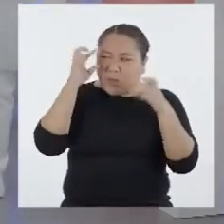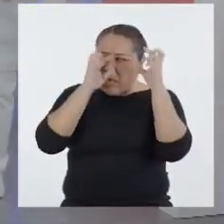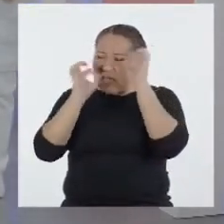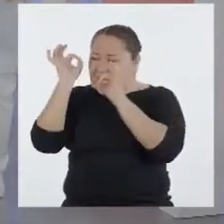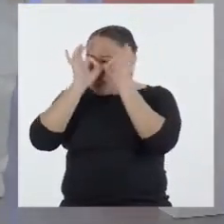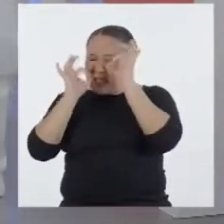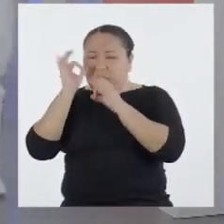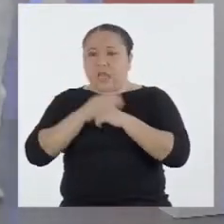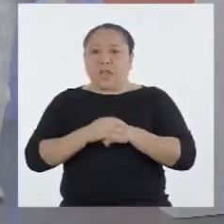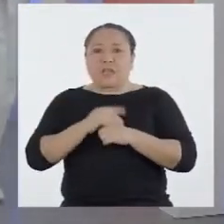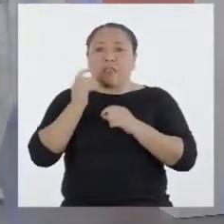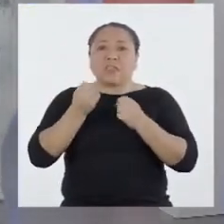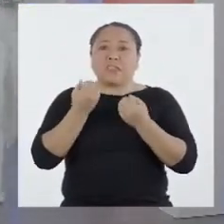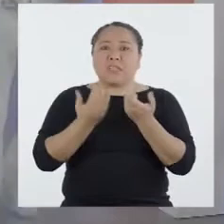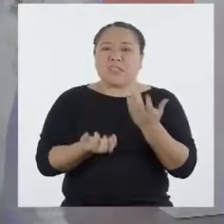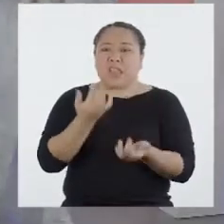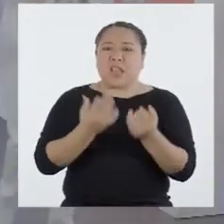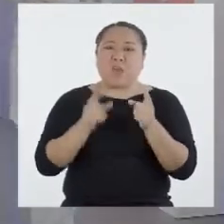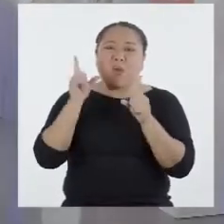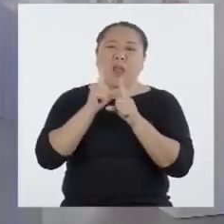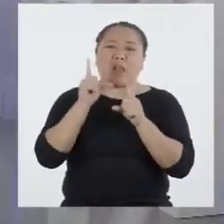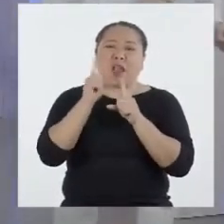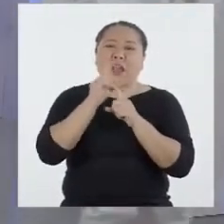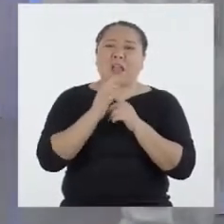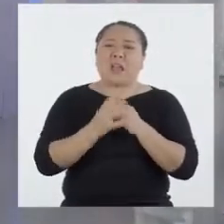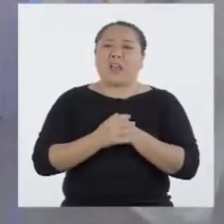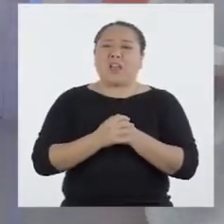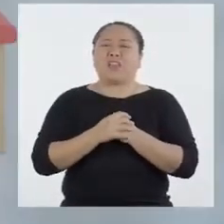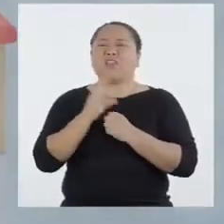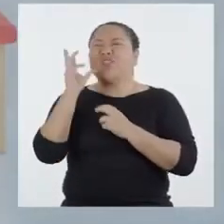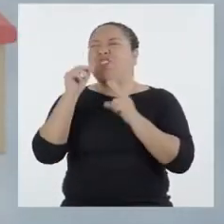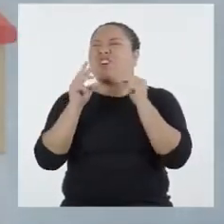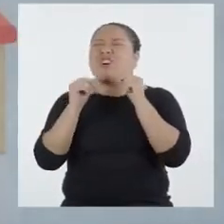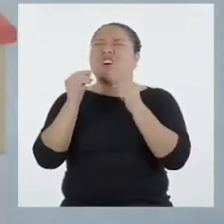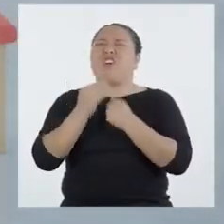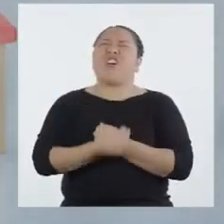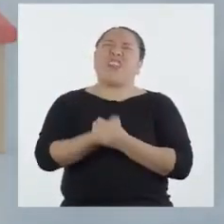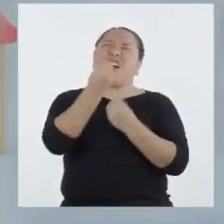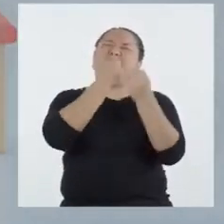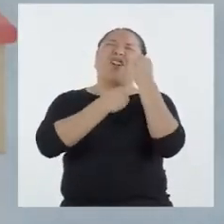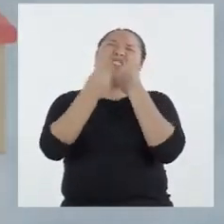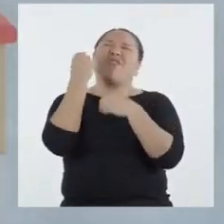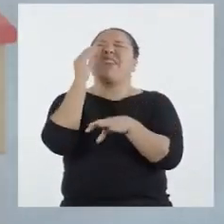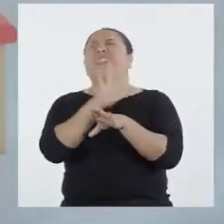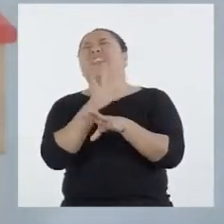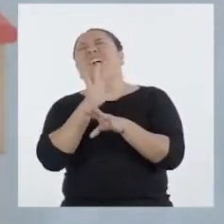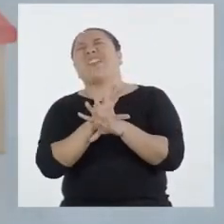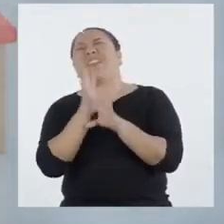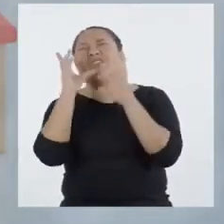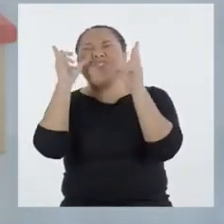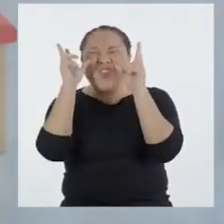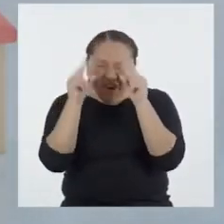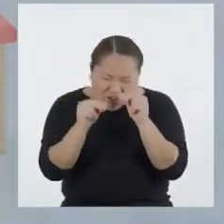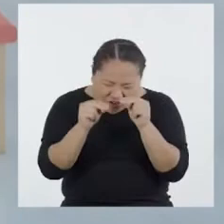que hacer y me distraje. ¡Se están quemando las lentejas! ¡No! ¡El almuerzo no!